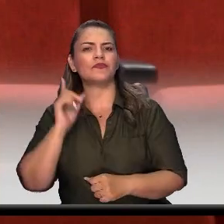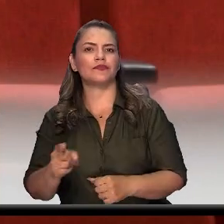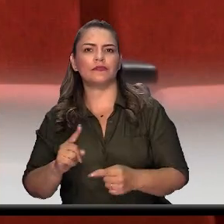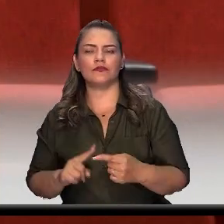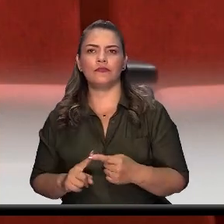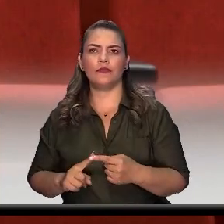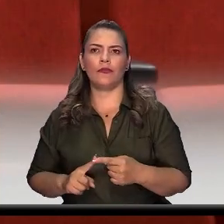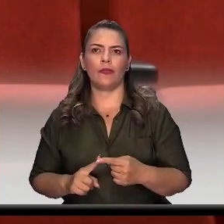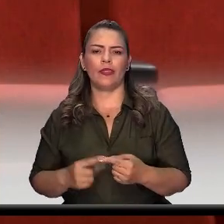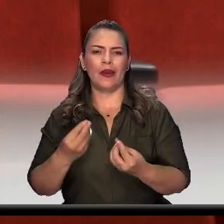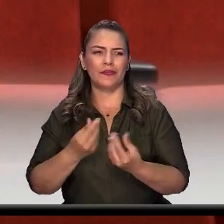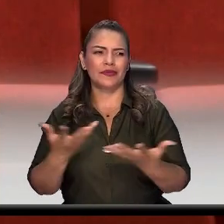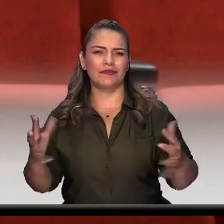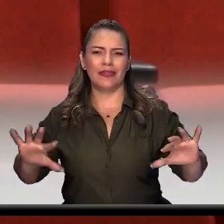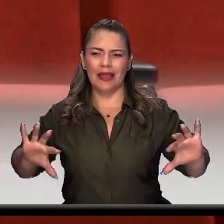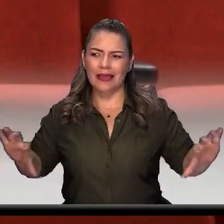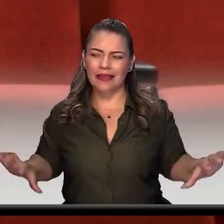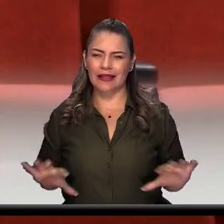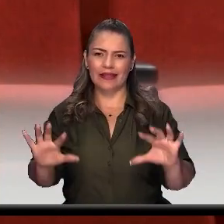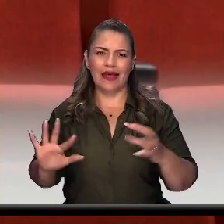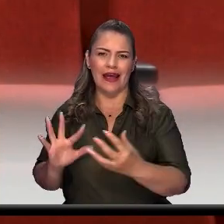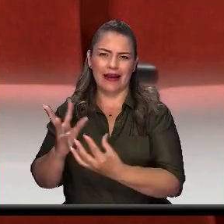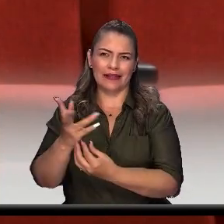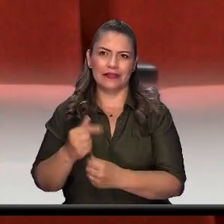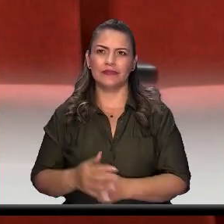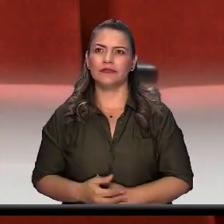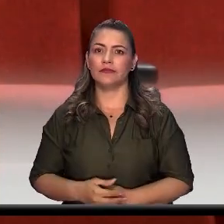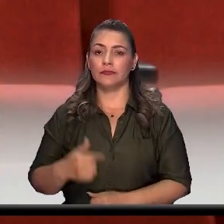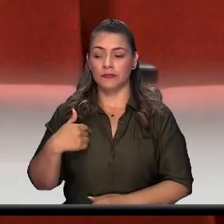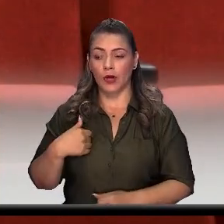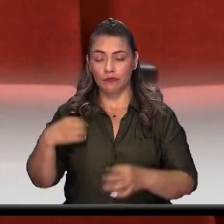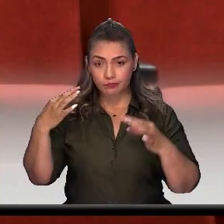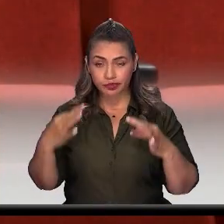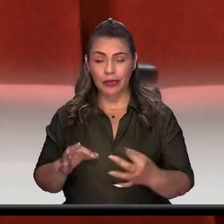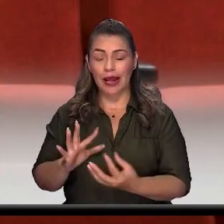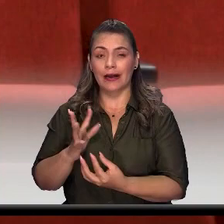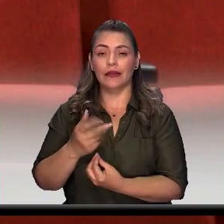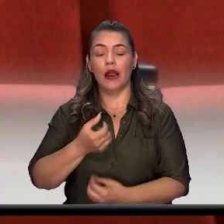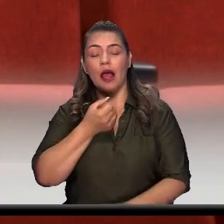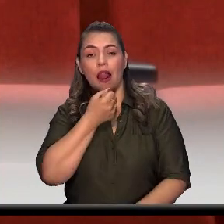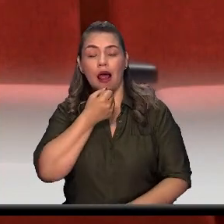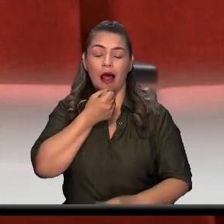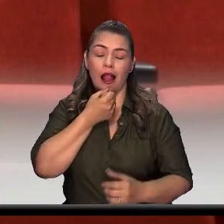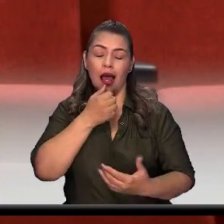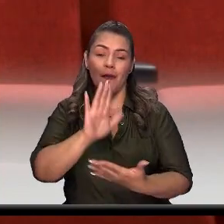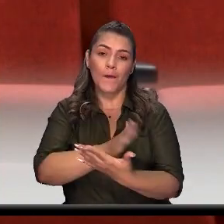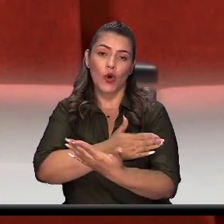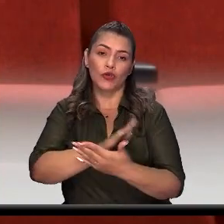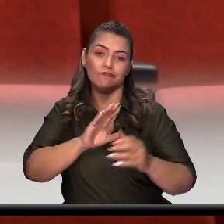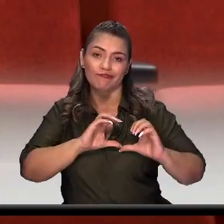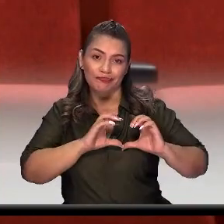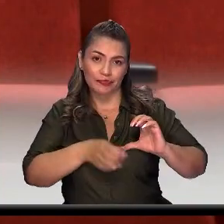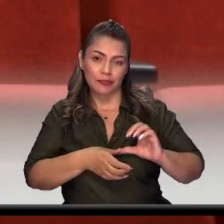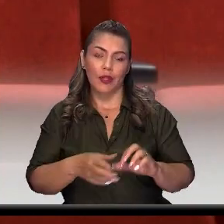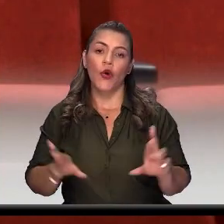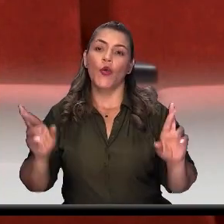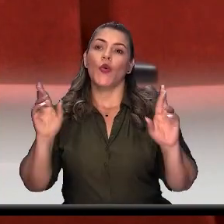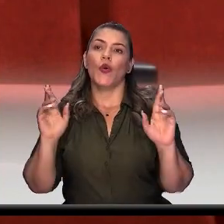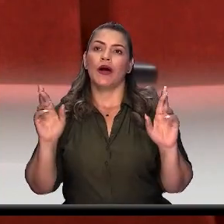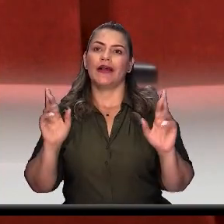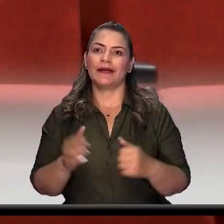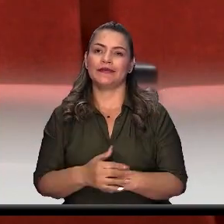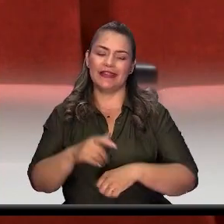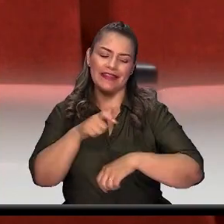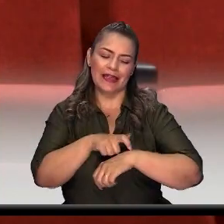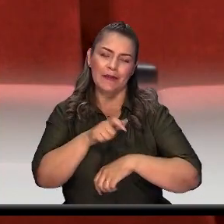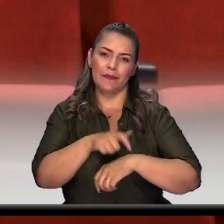muchas muestras artísticas. Soy artista de música popular y espero, obviamente, que con el pasar del